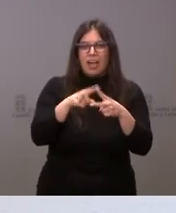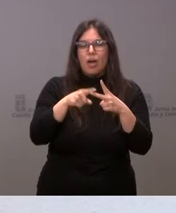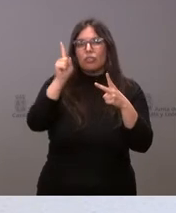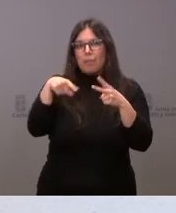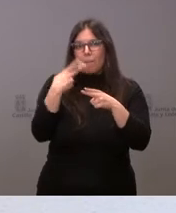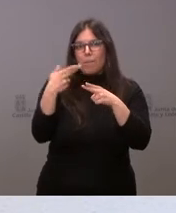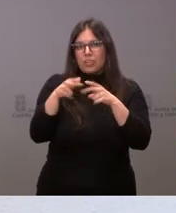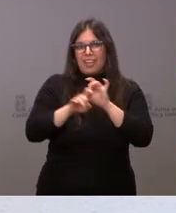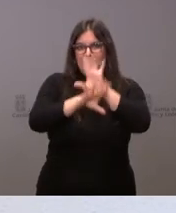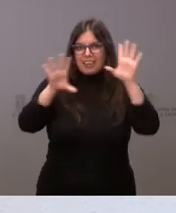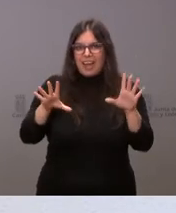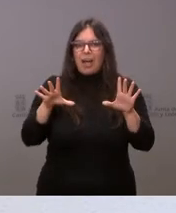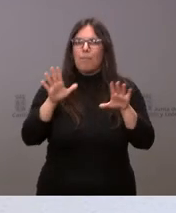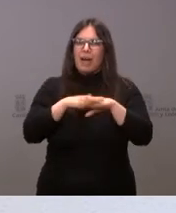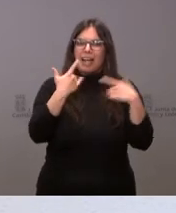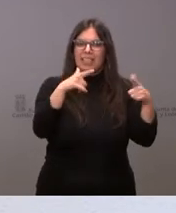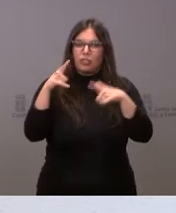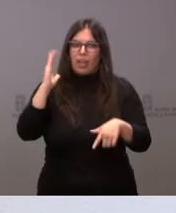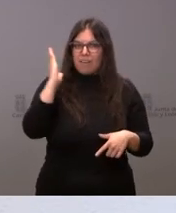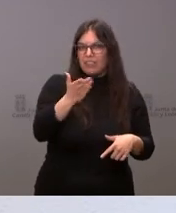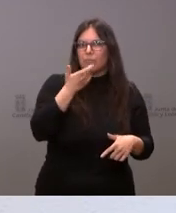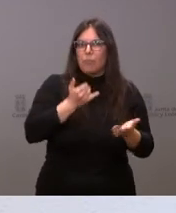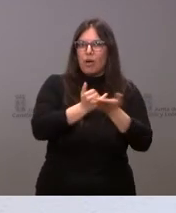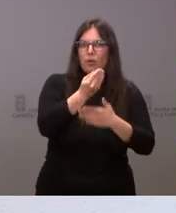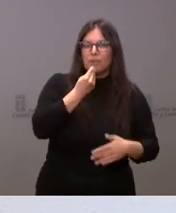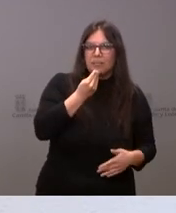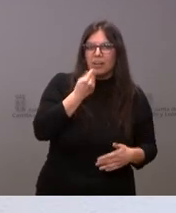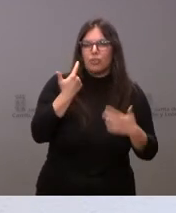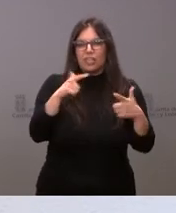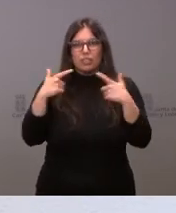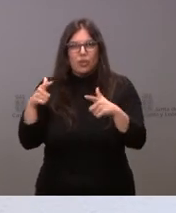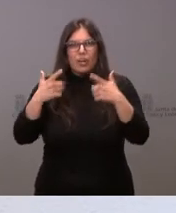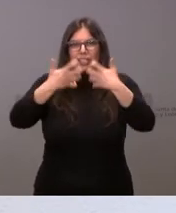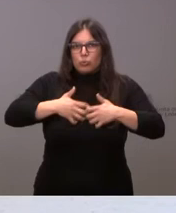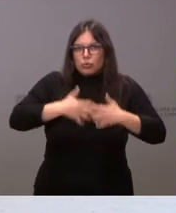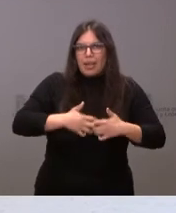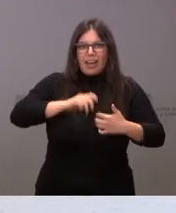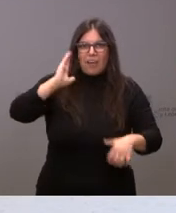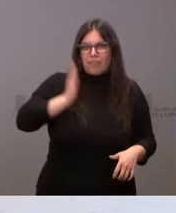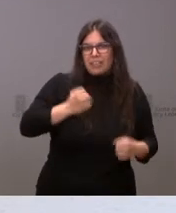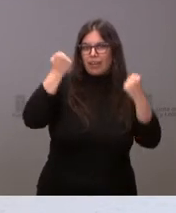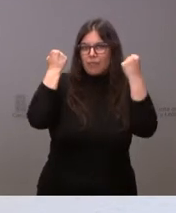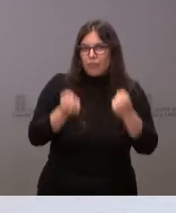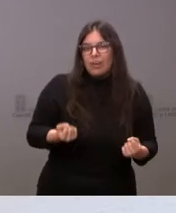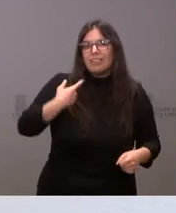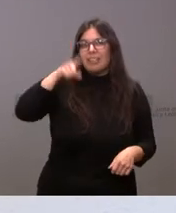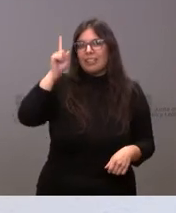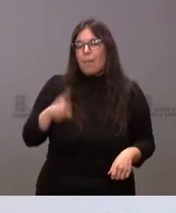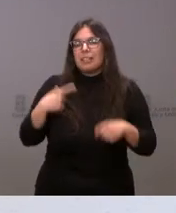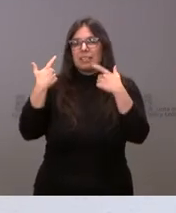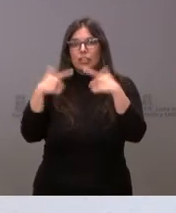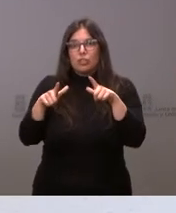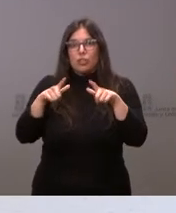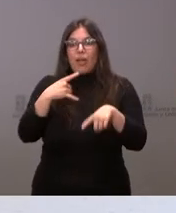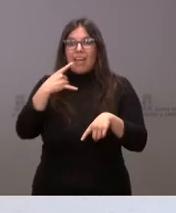ayuda a los sectores afectados, desde el sector agroalimentario, los sectores industriales afectados y también el sector